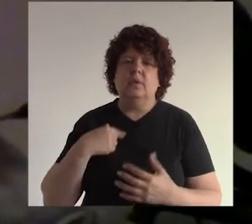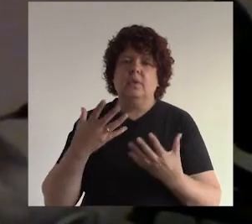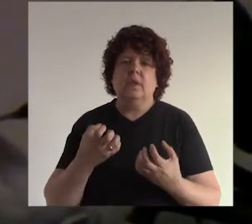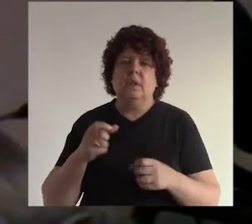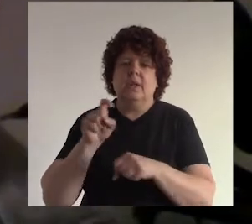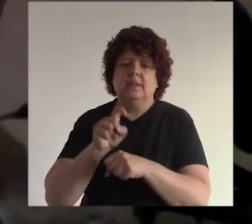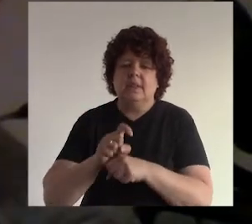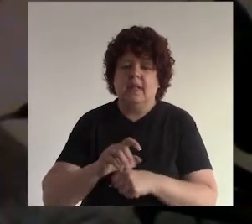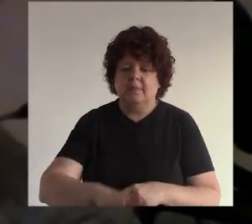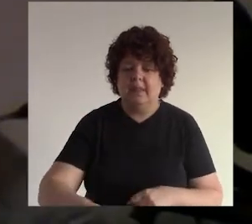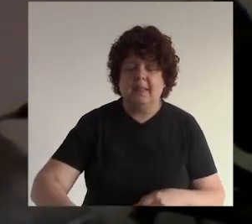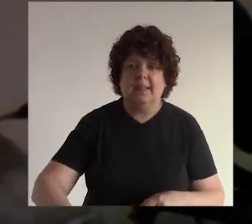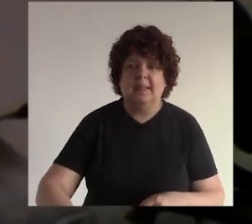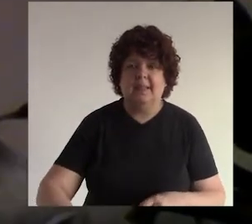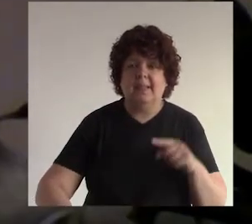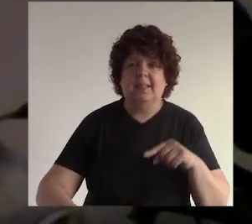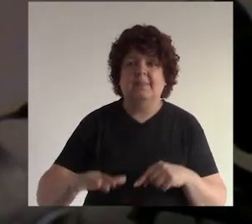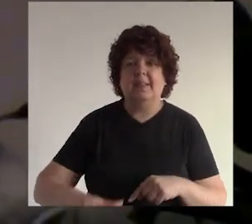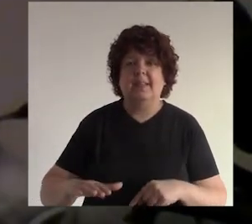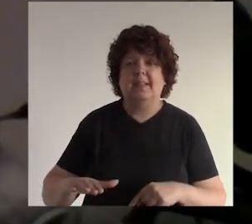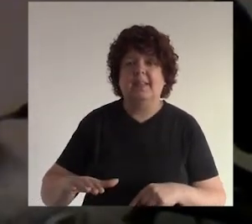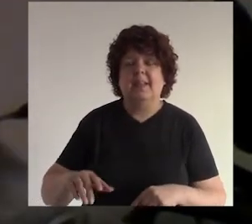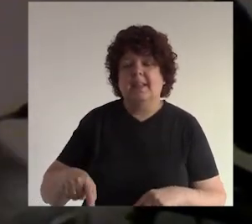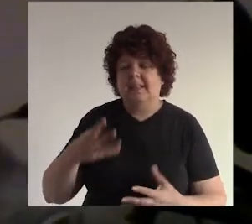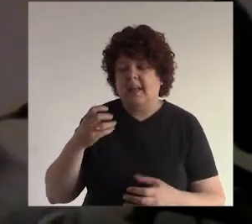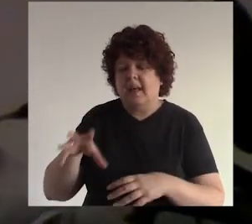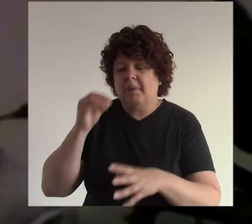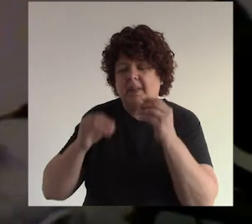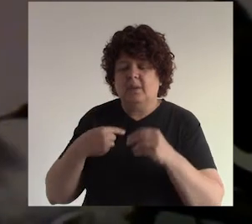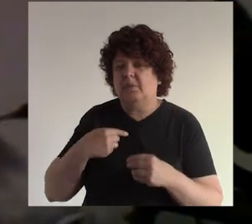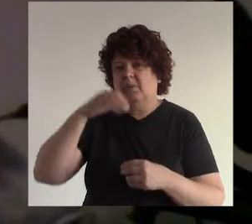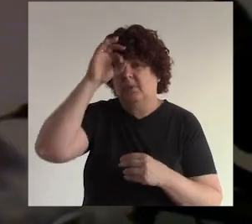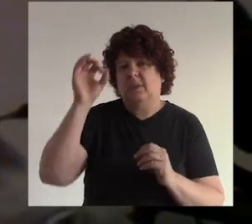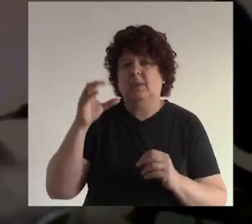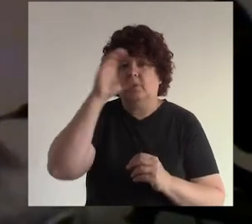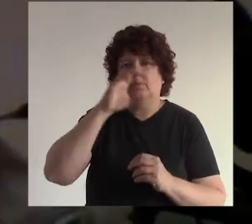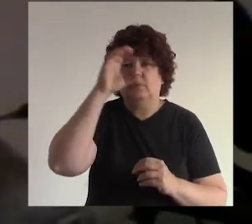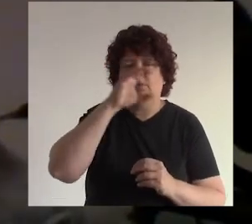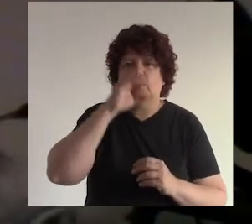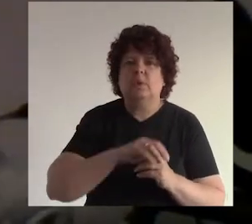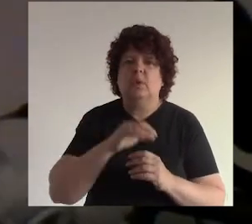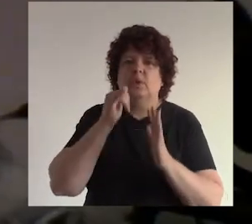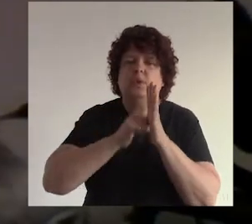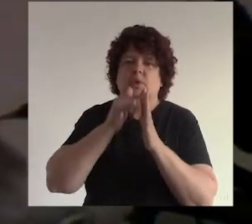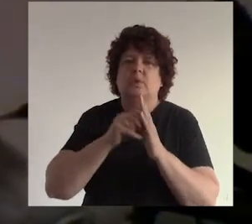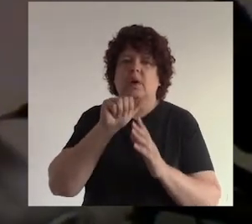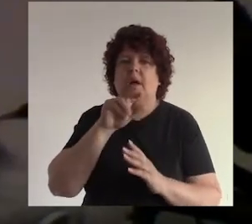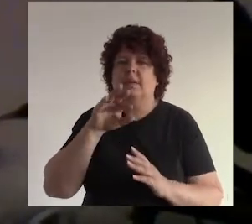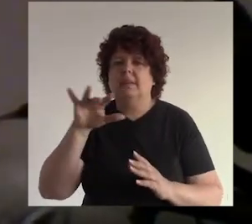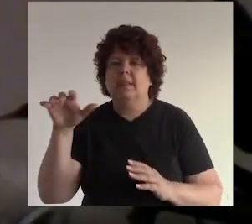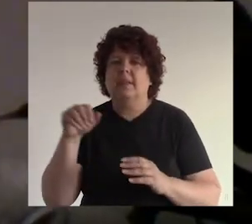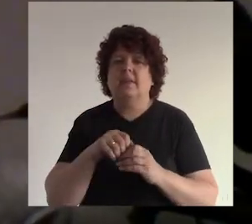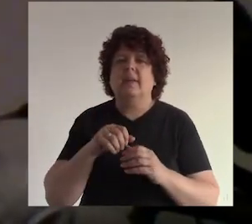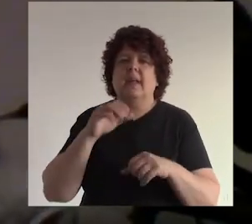entonces yo quiero enseñarle a mi hijita que está aprendiendo inglés y yo no sé inglés entonces ¿qué hago? busco en YouTube abecedario